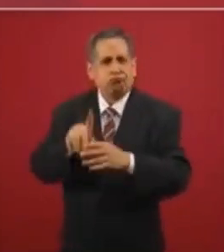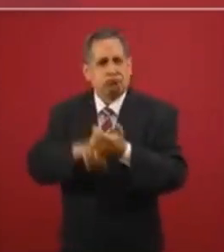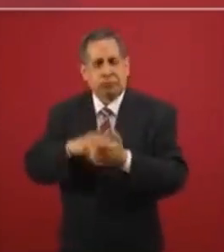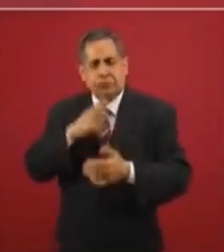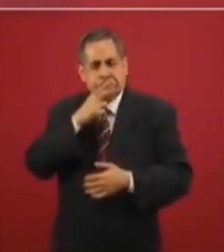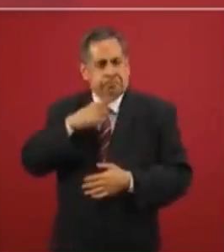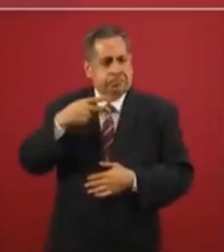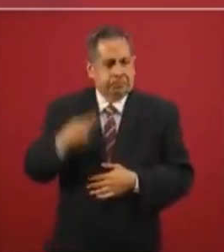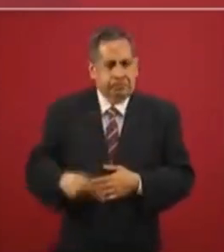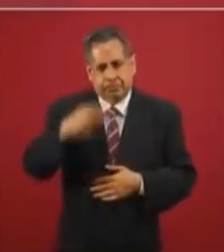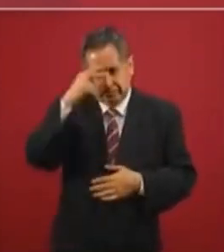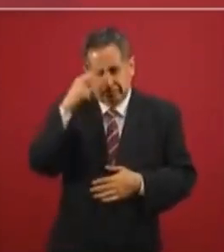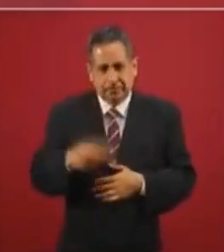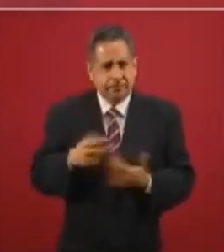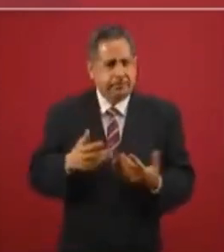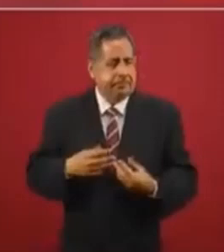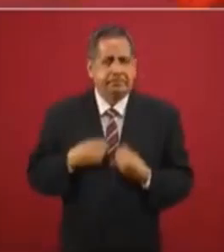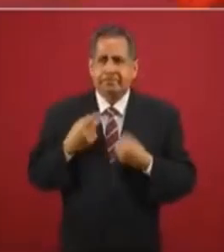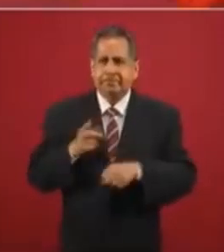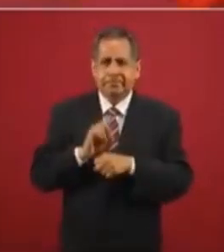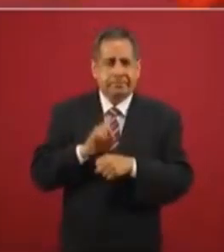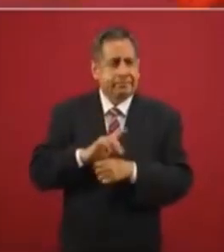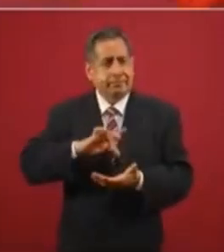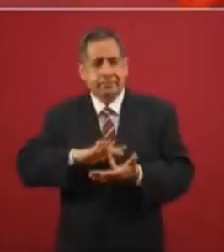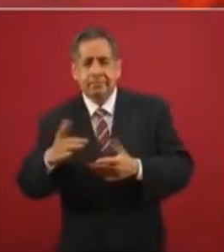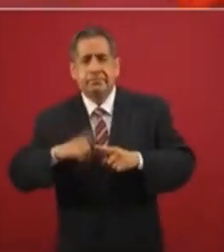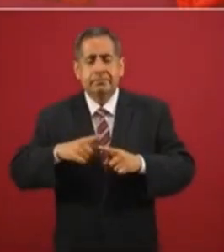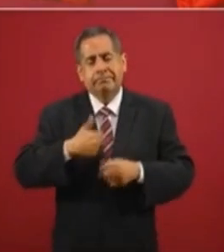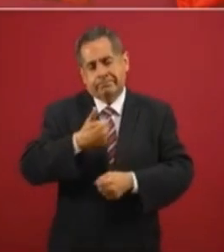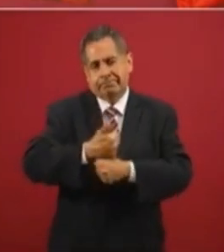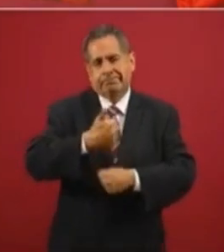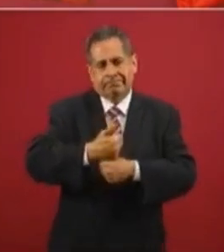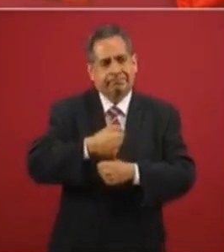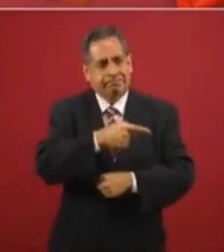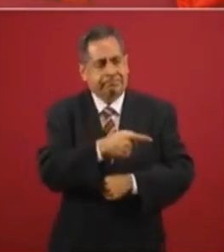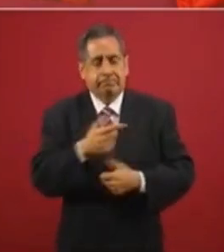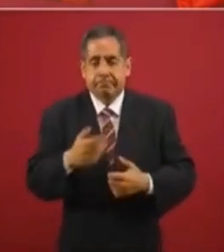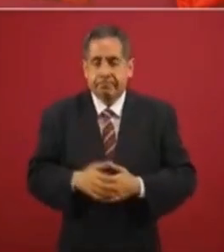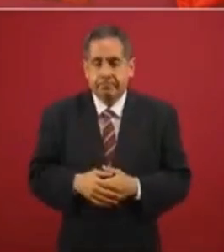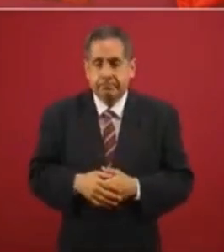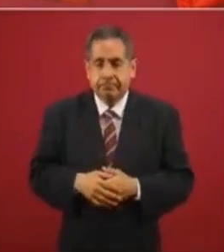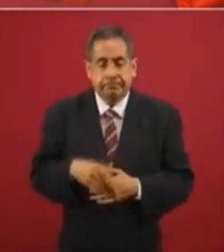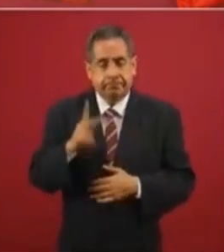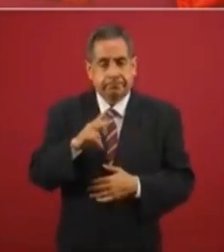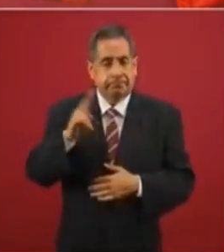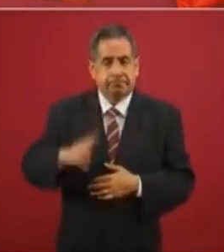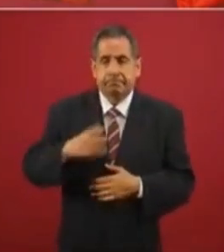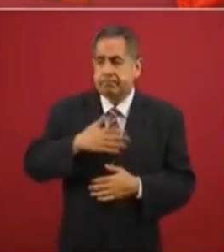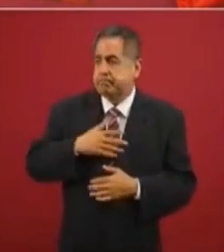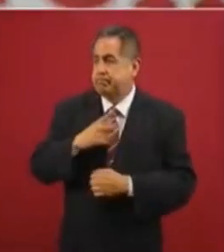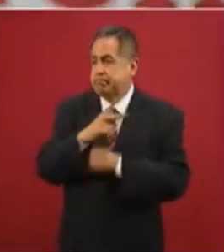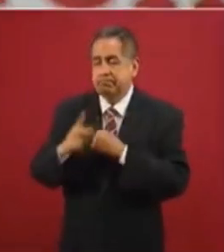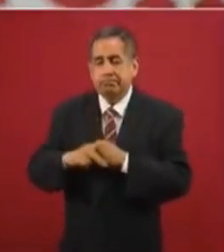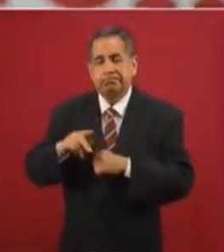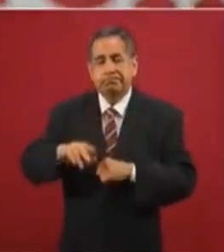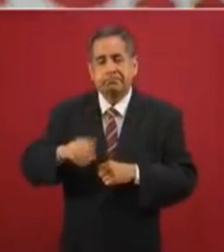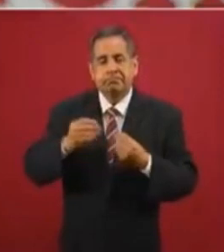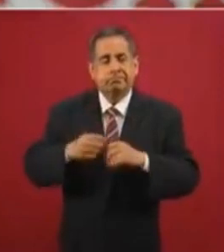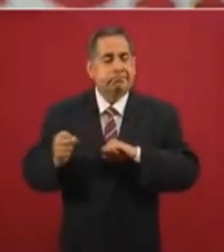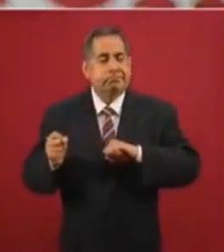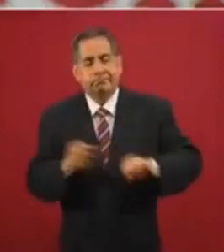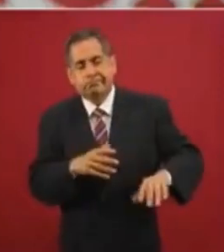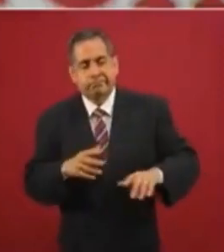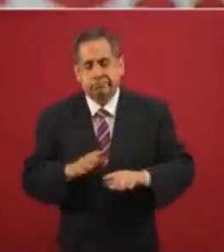precisamente el vivir de todos los días. Pero en nuestro país se abandonó todo este